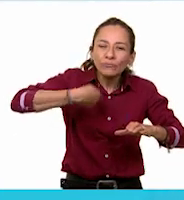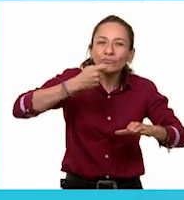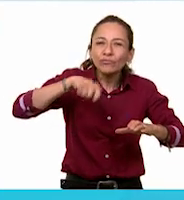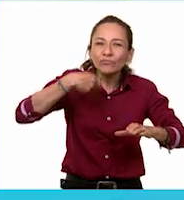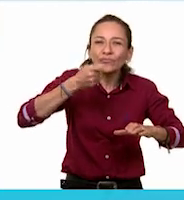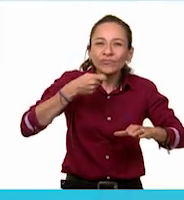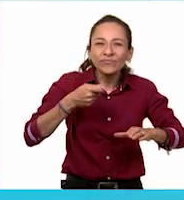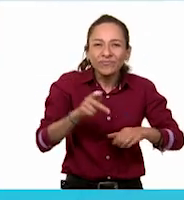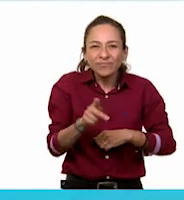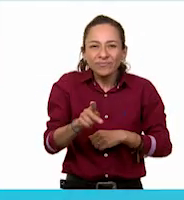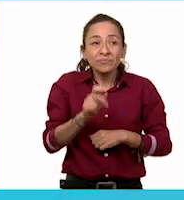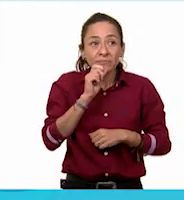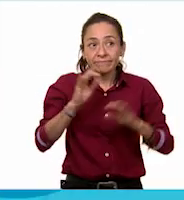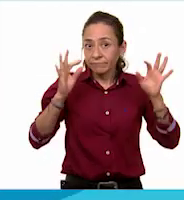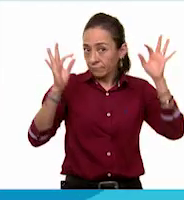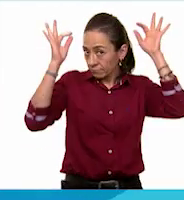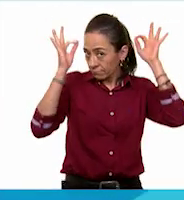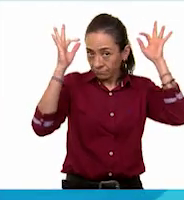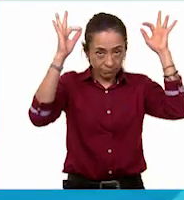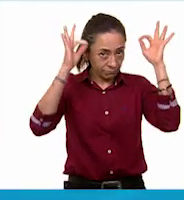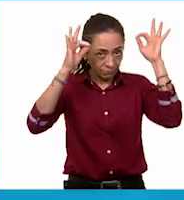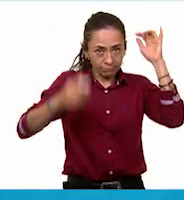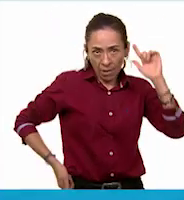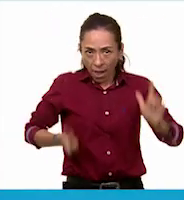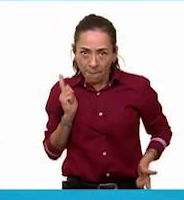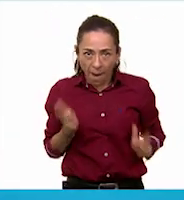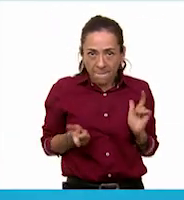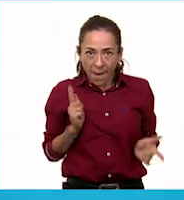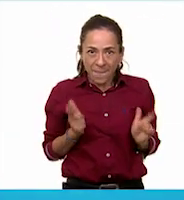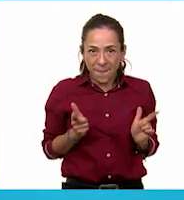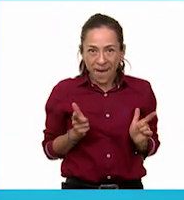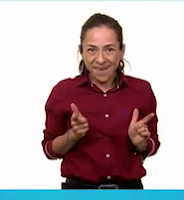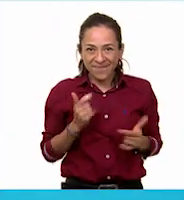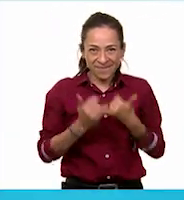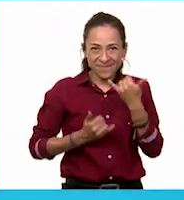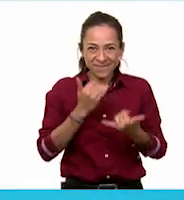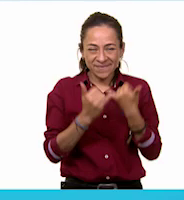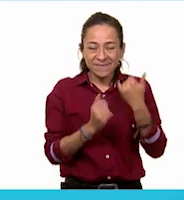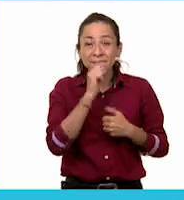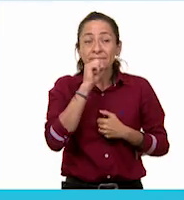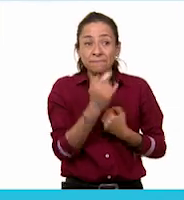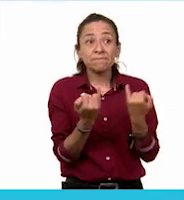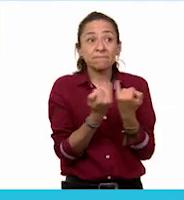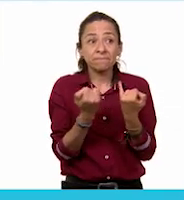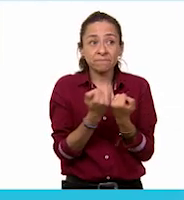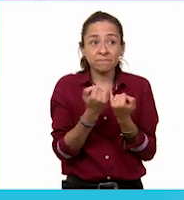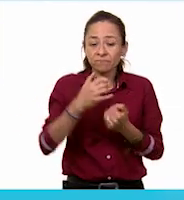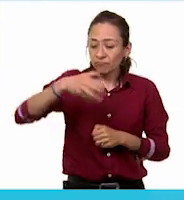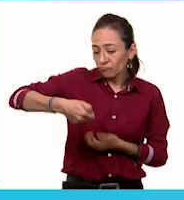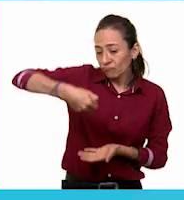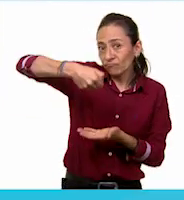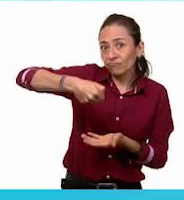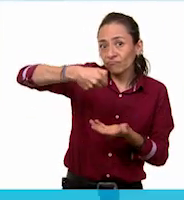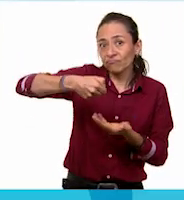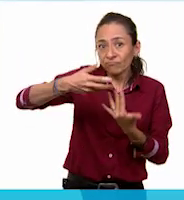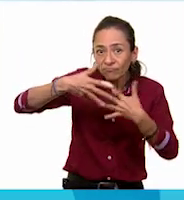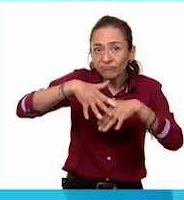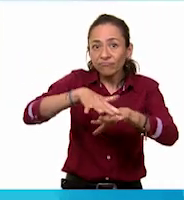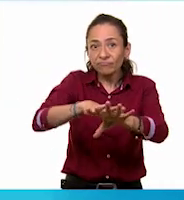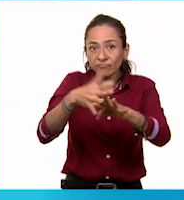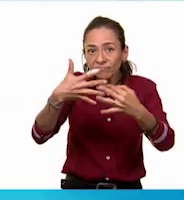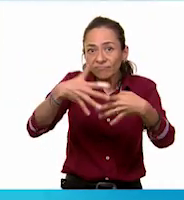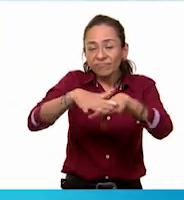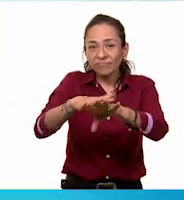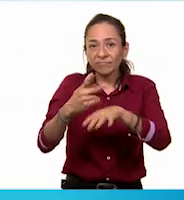sombreros con los que jugaban a los vaqueritos, hasta bolsitas de palma con las que jugaban